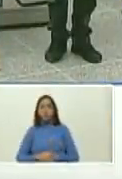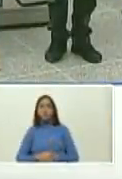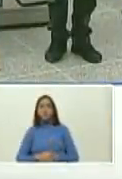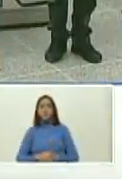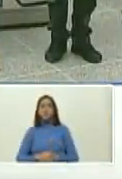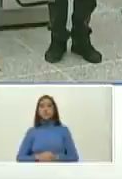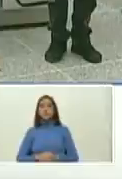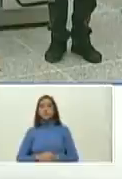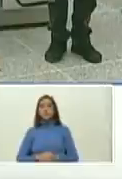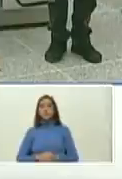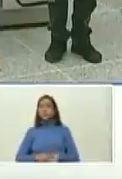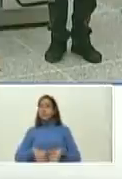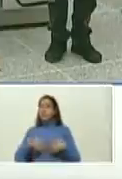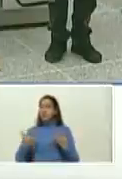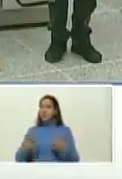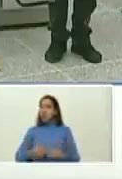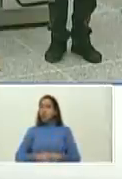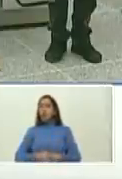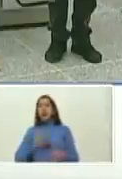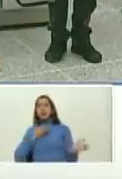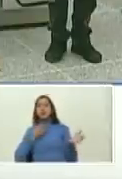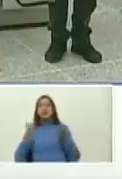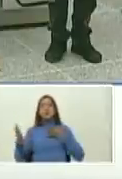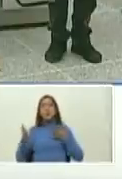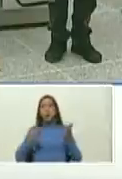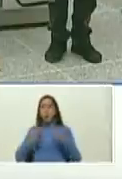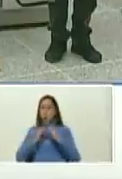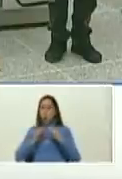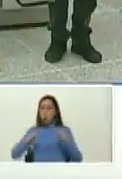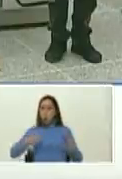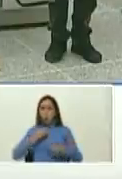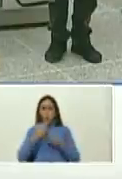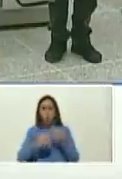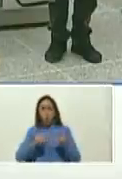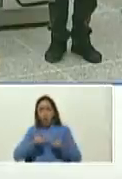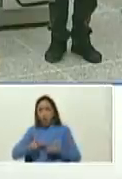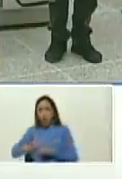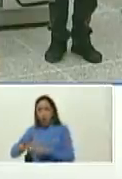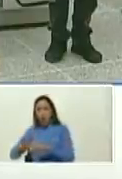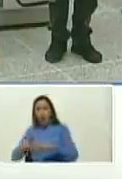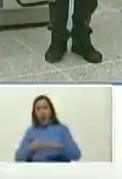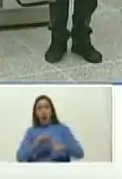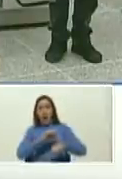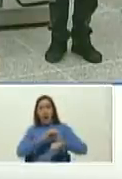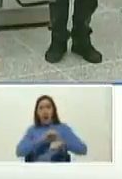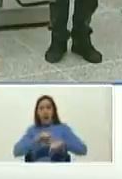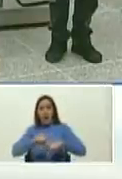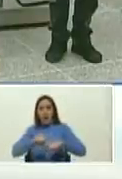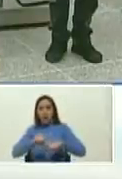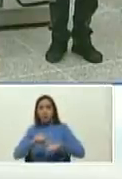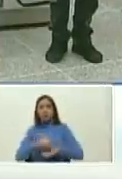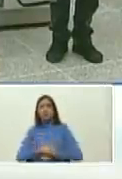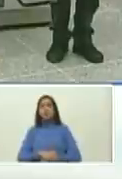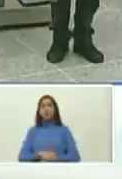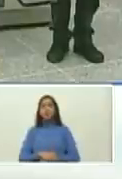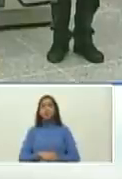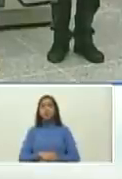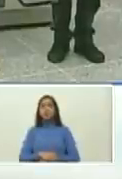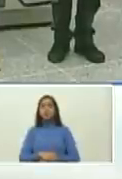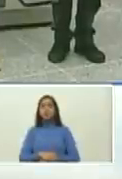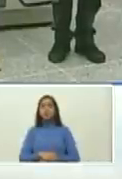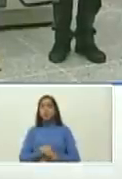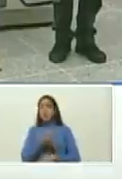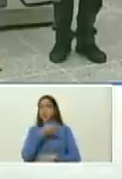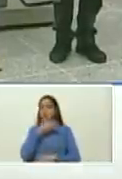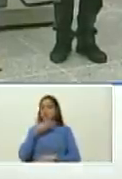para poner en servicio todo el área quirúrgica con los